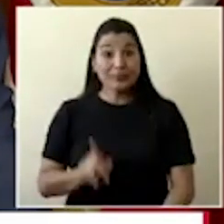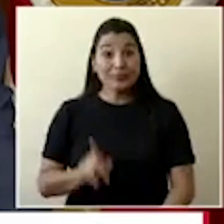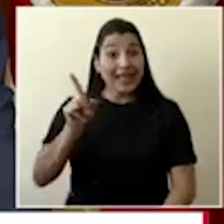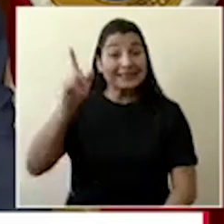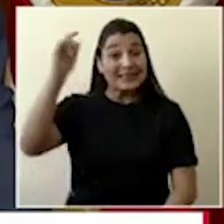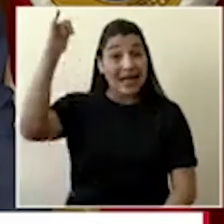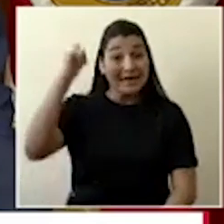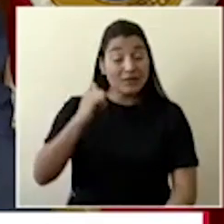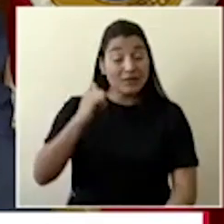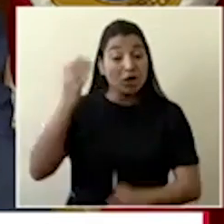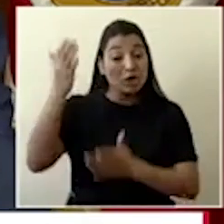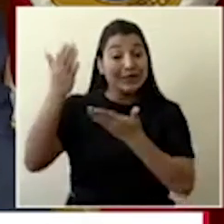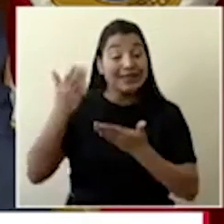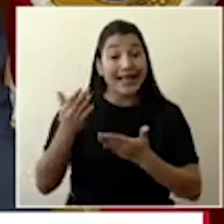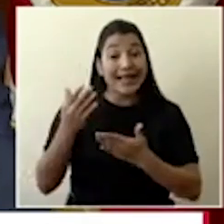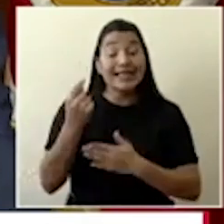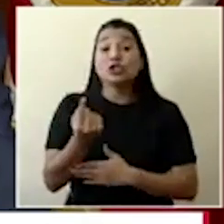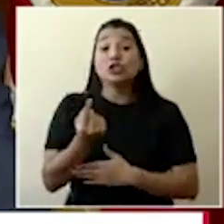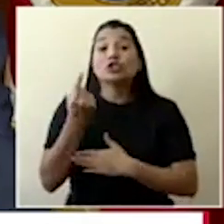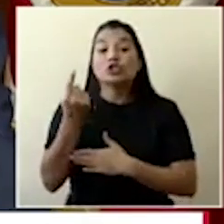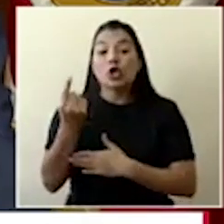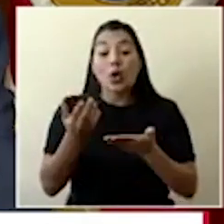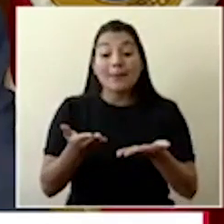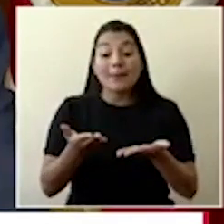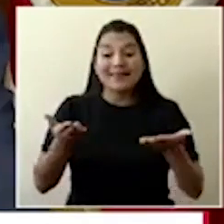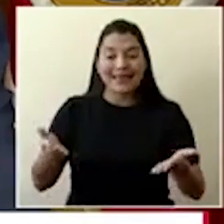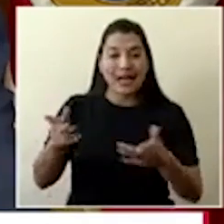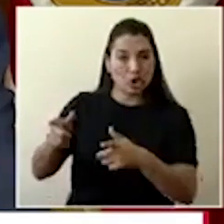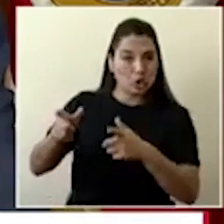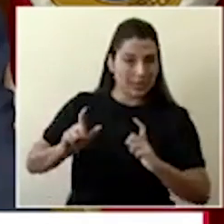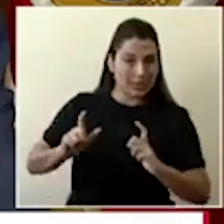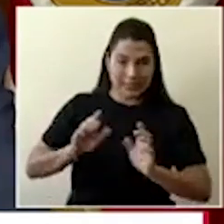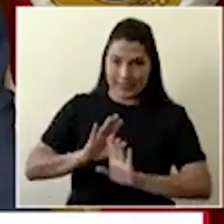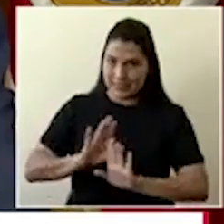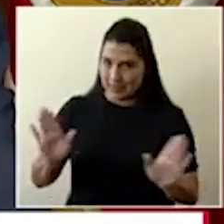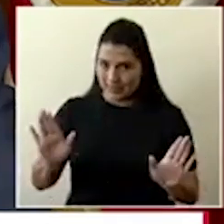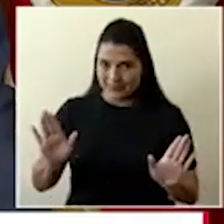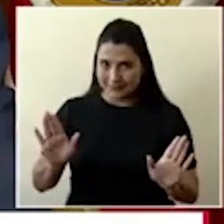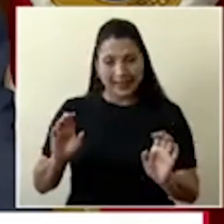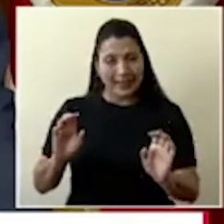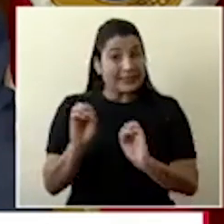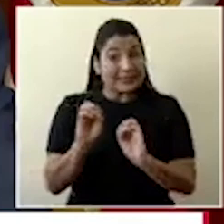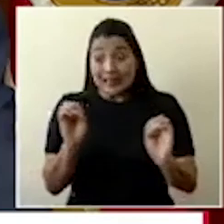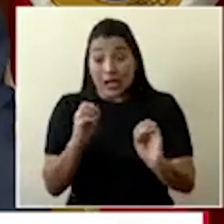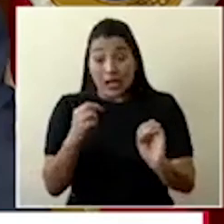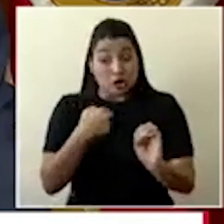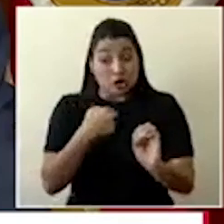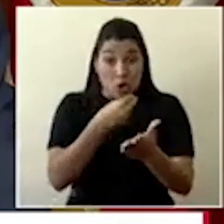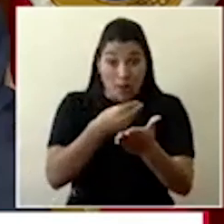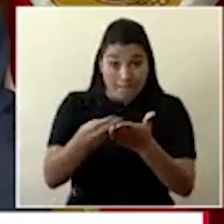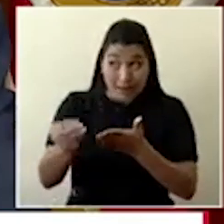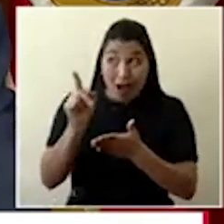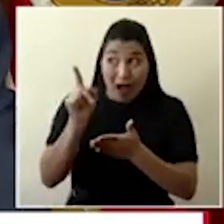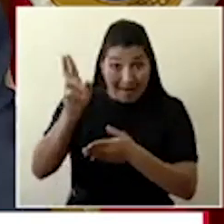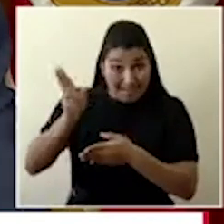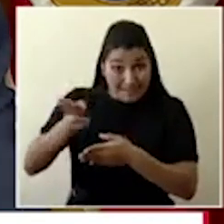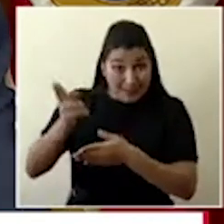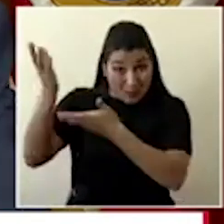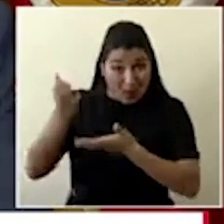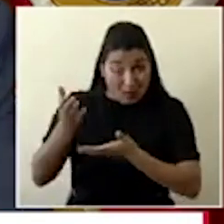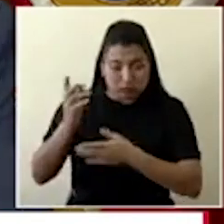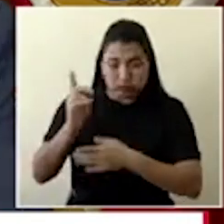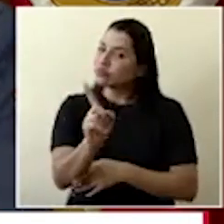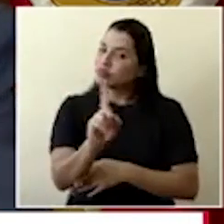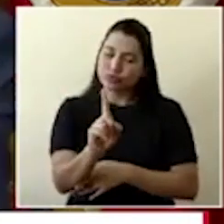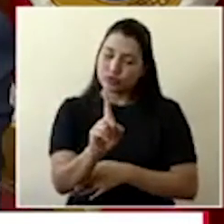va a traer solamente material donado. Hay algunos atrasos en las compras que hemos hecho y entonces